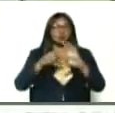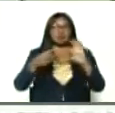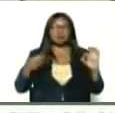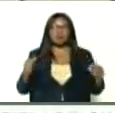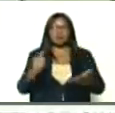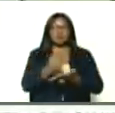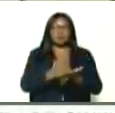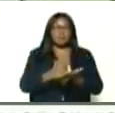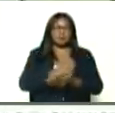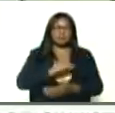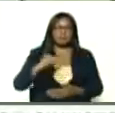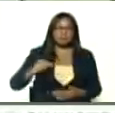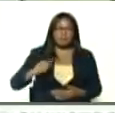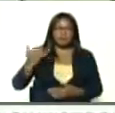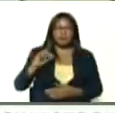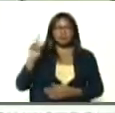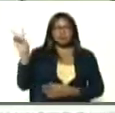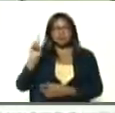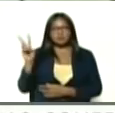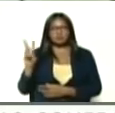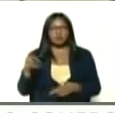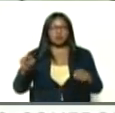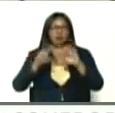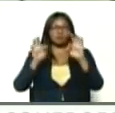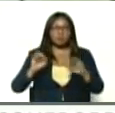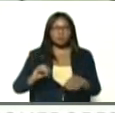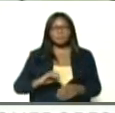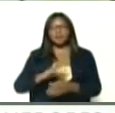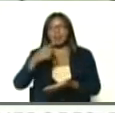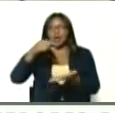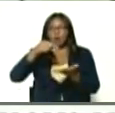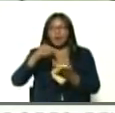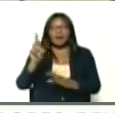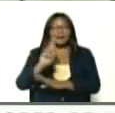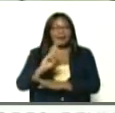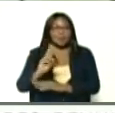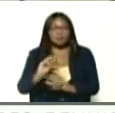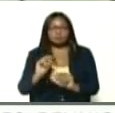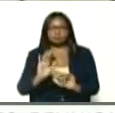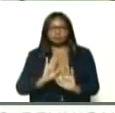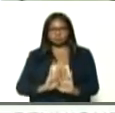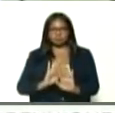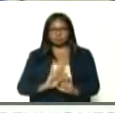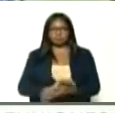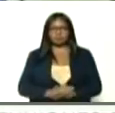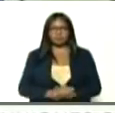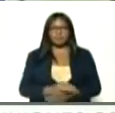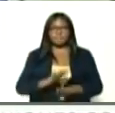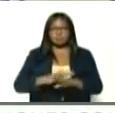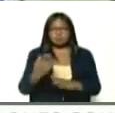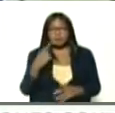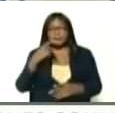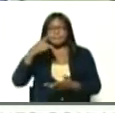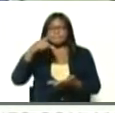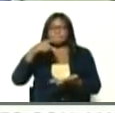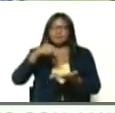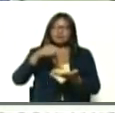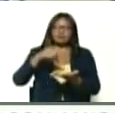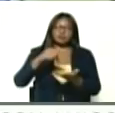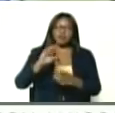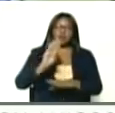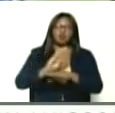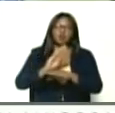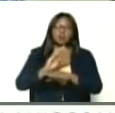farmacia privada, de Venezuela, el Carvatibir, muy pronto, porque si tenemos, una medicina antiviral,